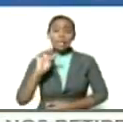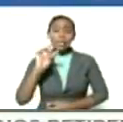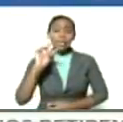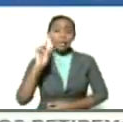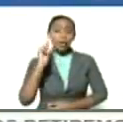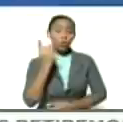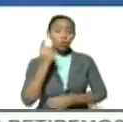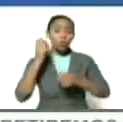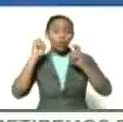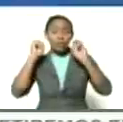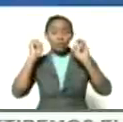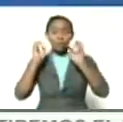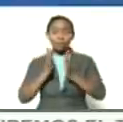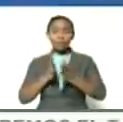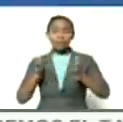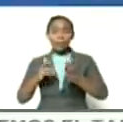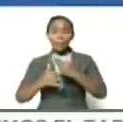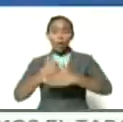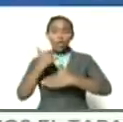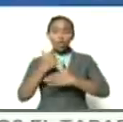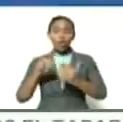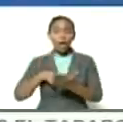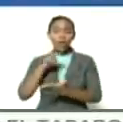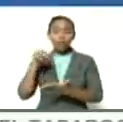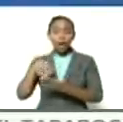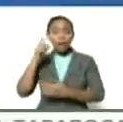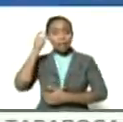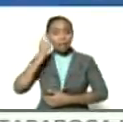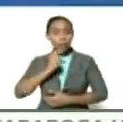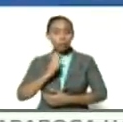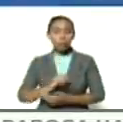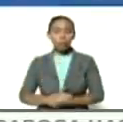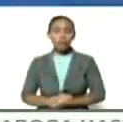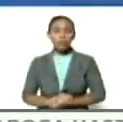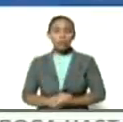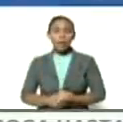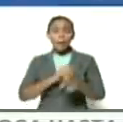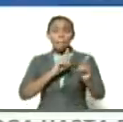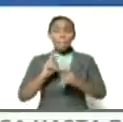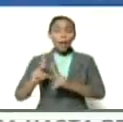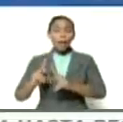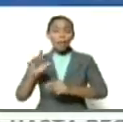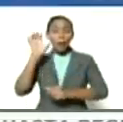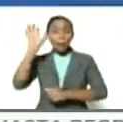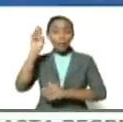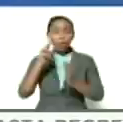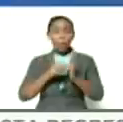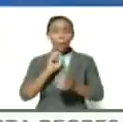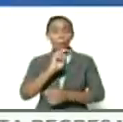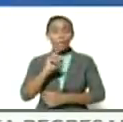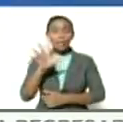instrumento es el proyecto nacional Simón Bolívar el plan de la patria 2025